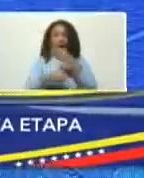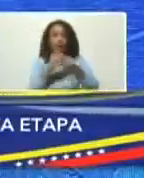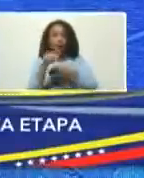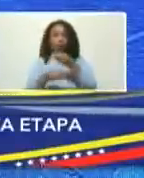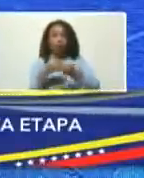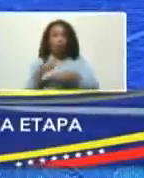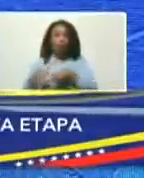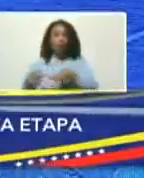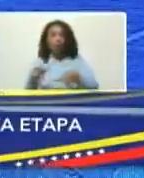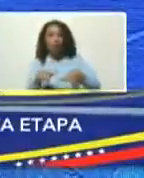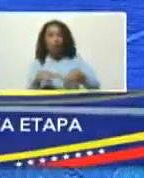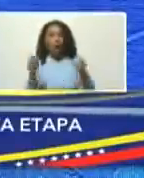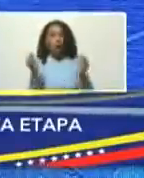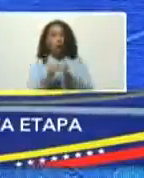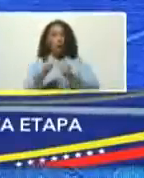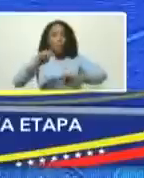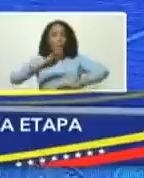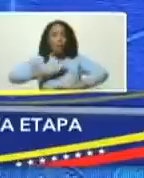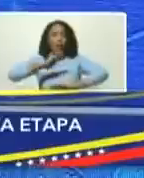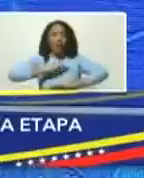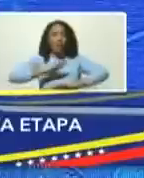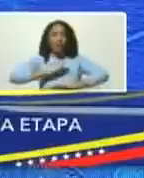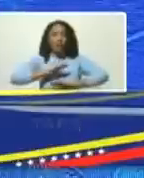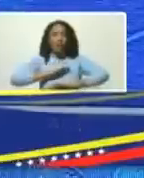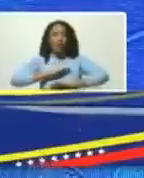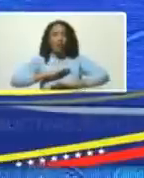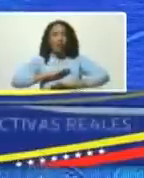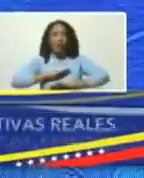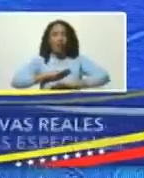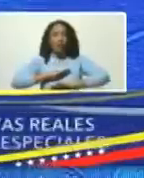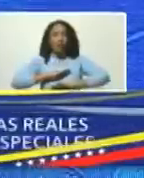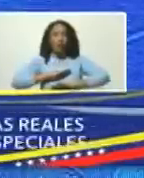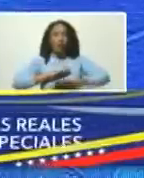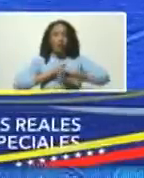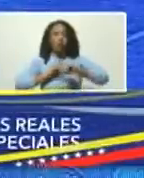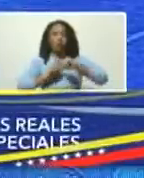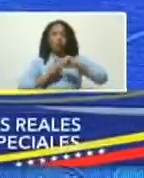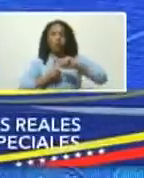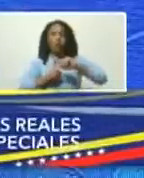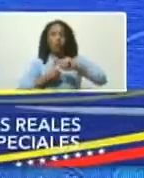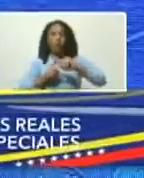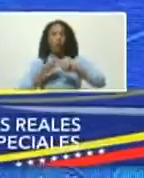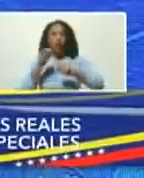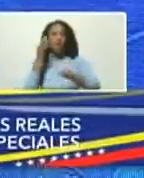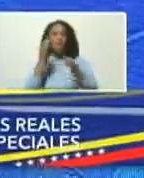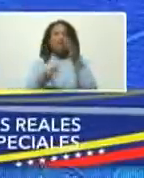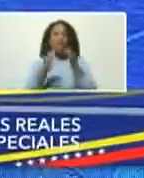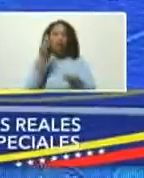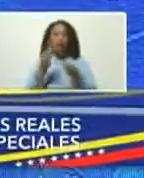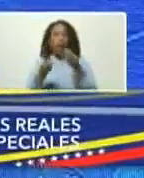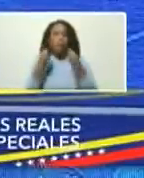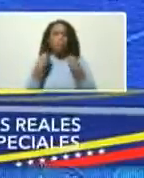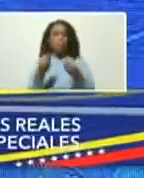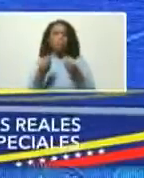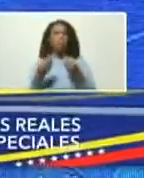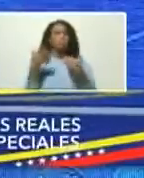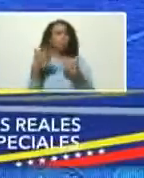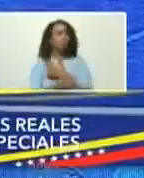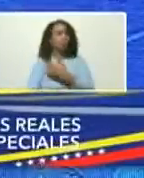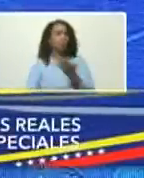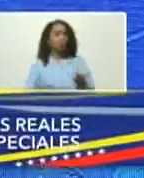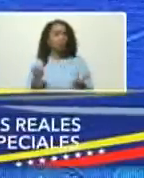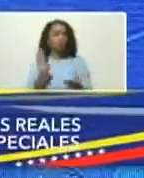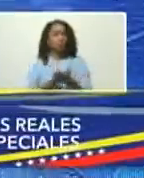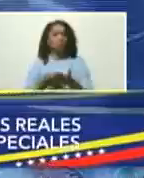con beneficio impositivo beneficios fiscales para que se